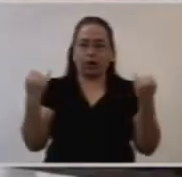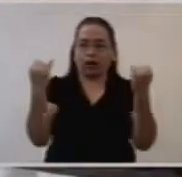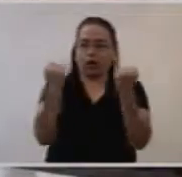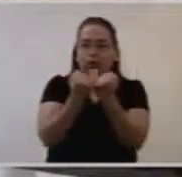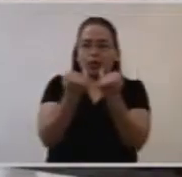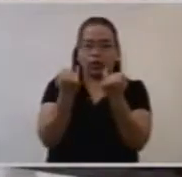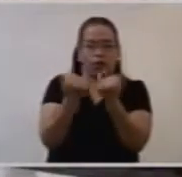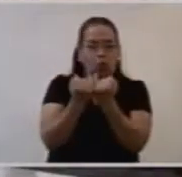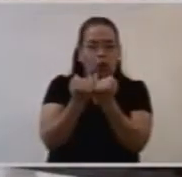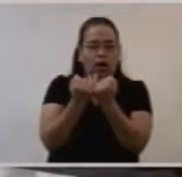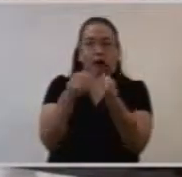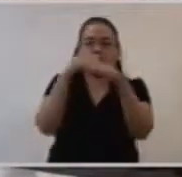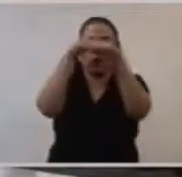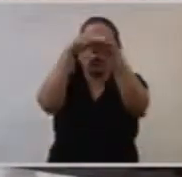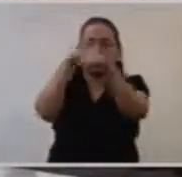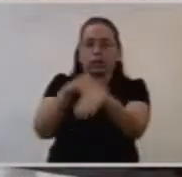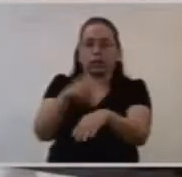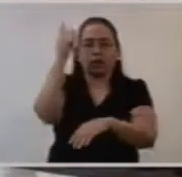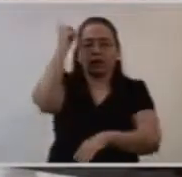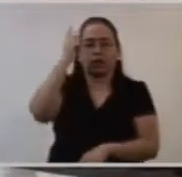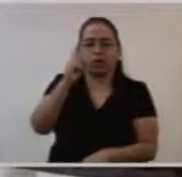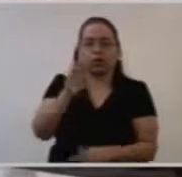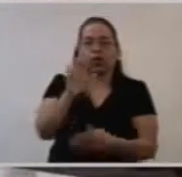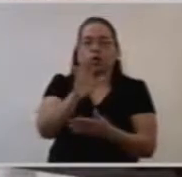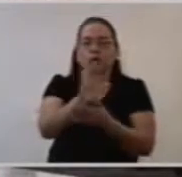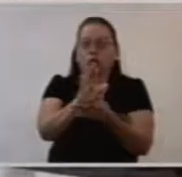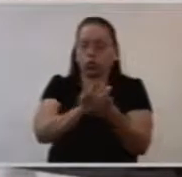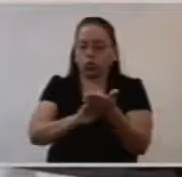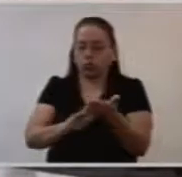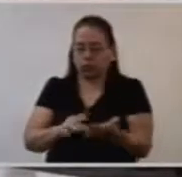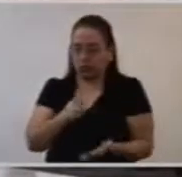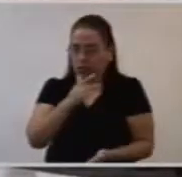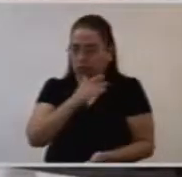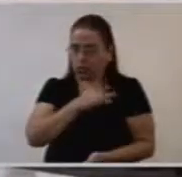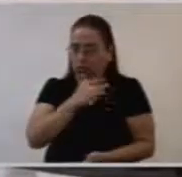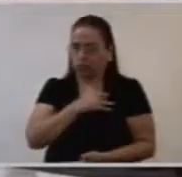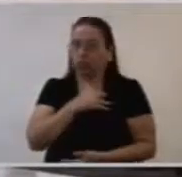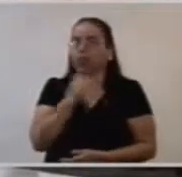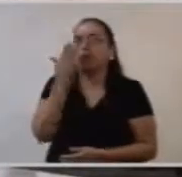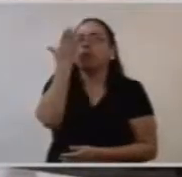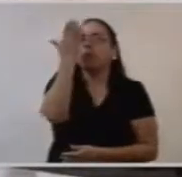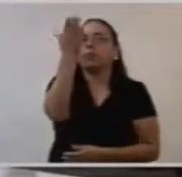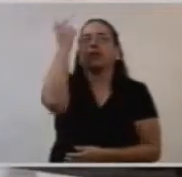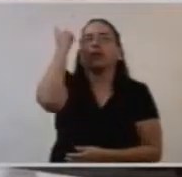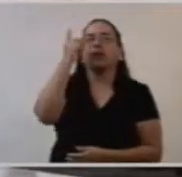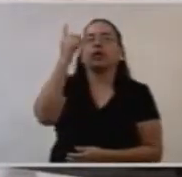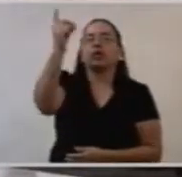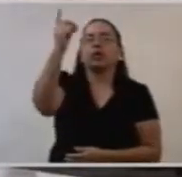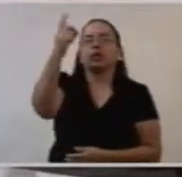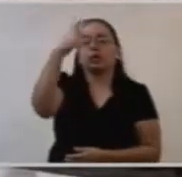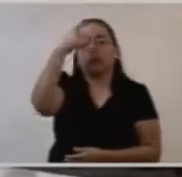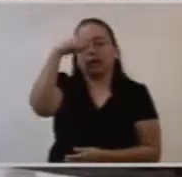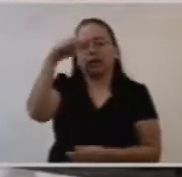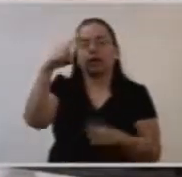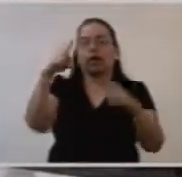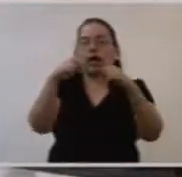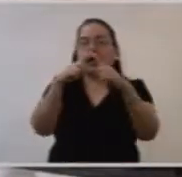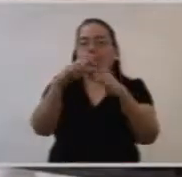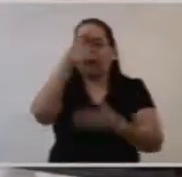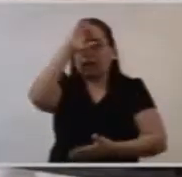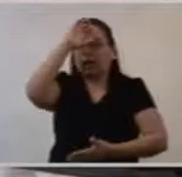humildad y caridad. Pidan mucho a Dios para que la Iglesia Católica,